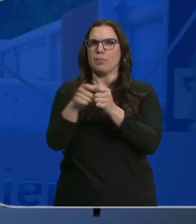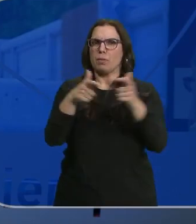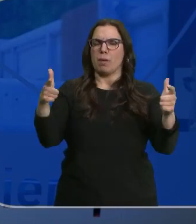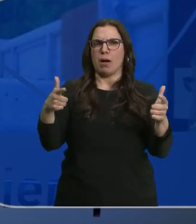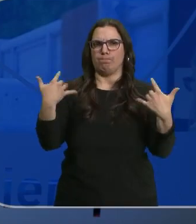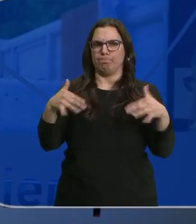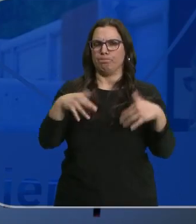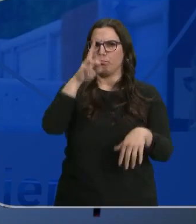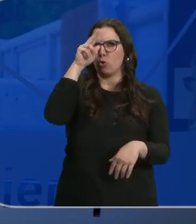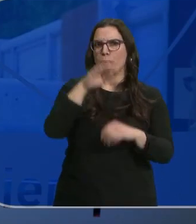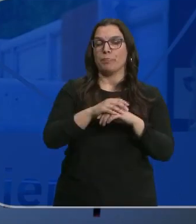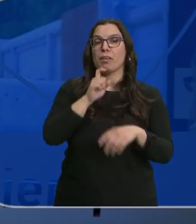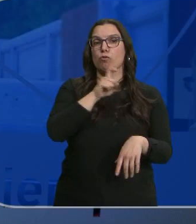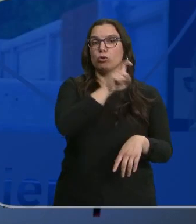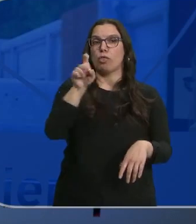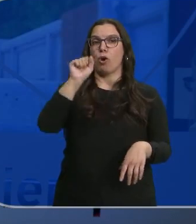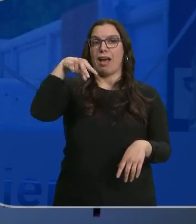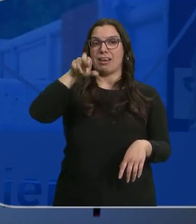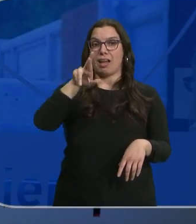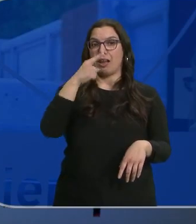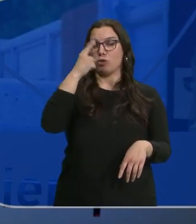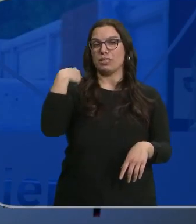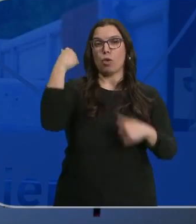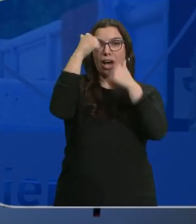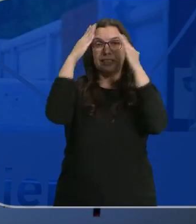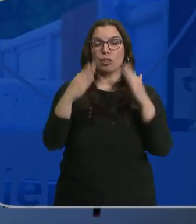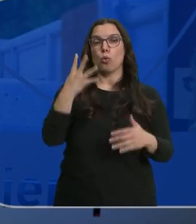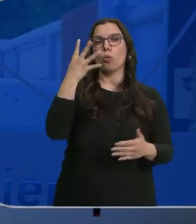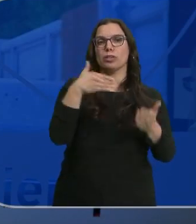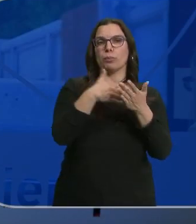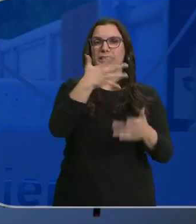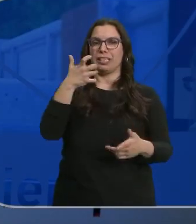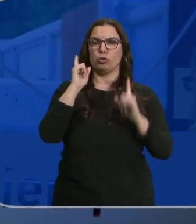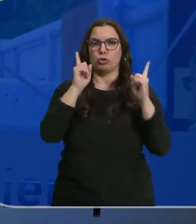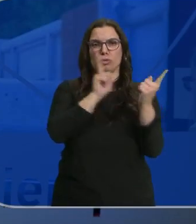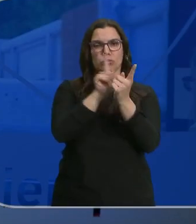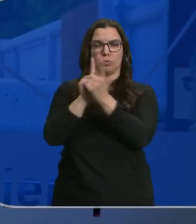de manera alarmante. La Fundación Anar atendió en 2022 más de 4.500 casos.